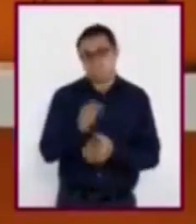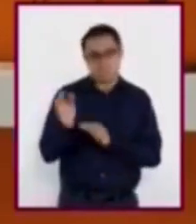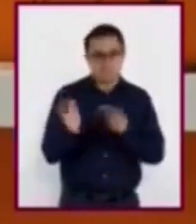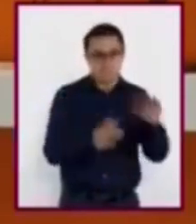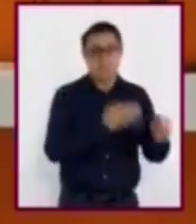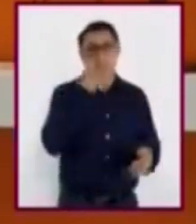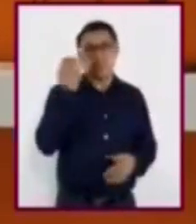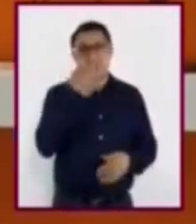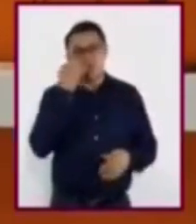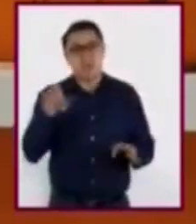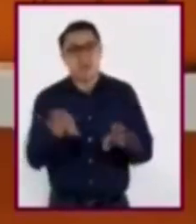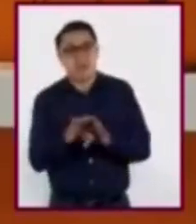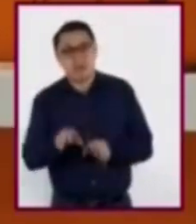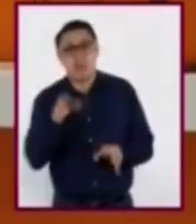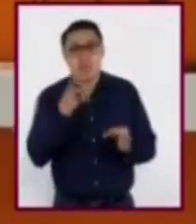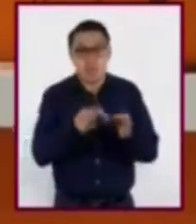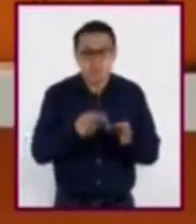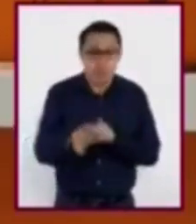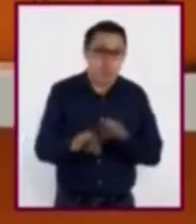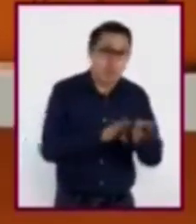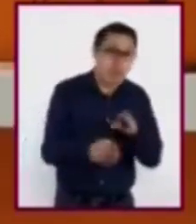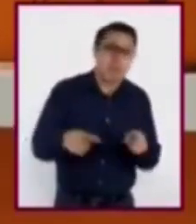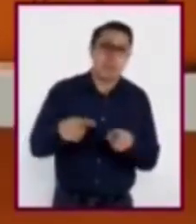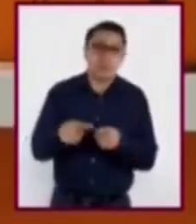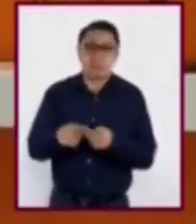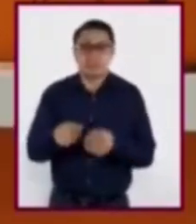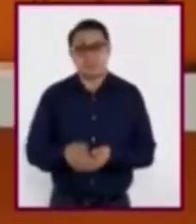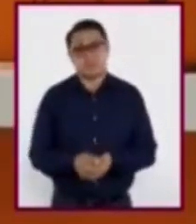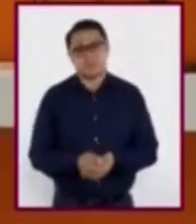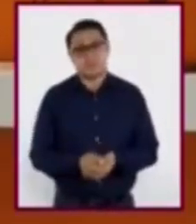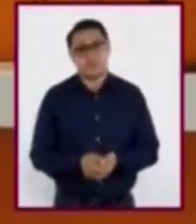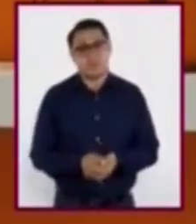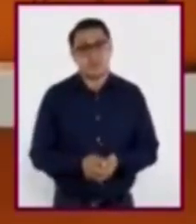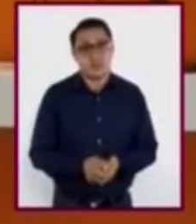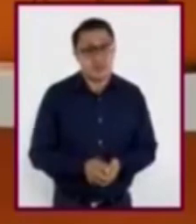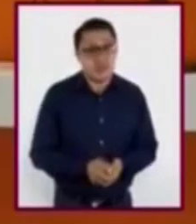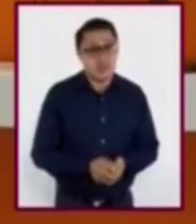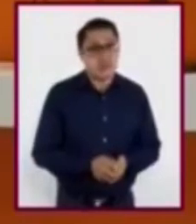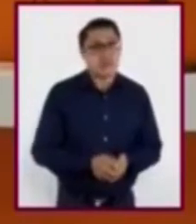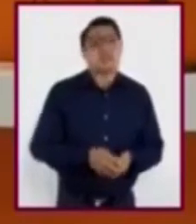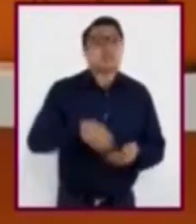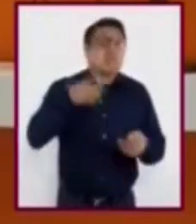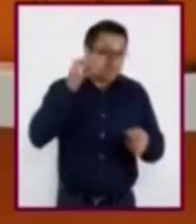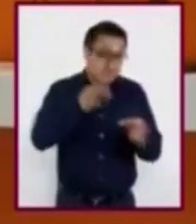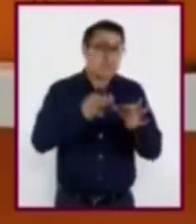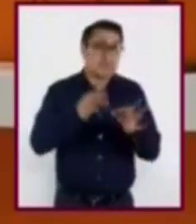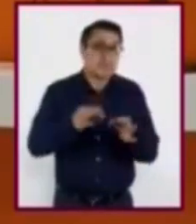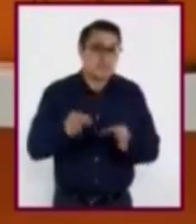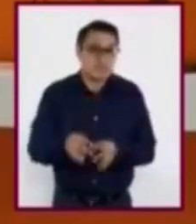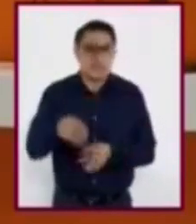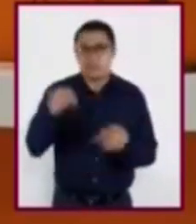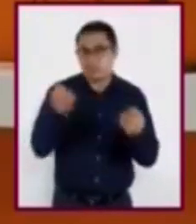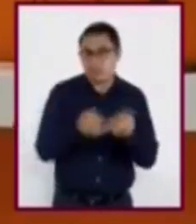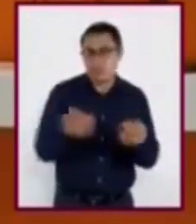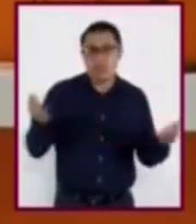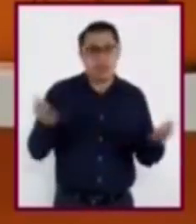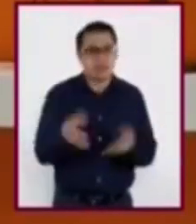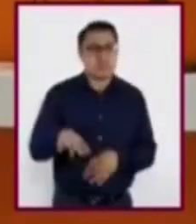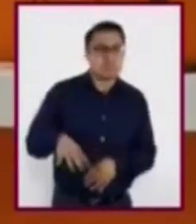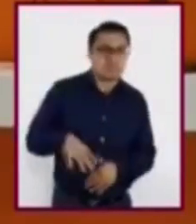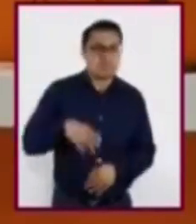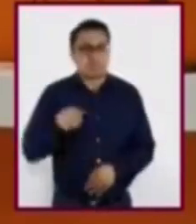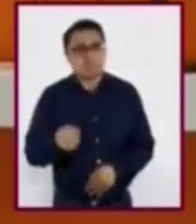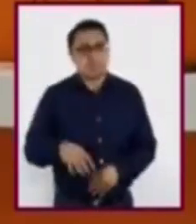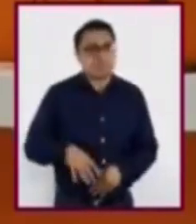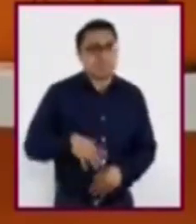cumplir con mis trabajos y tareas. Y al desafío de no solo cumplir con ellas, sino hacer mi mayor esfuerzo